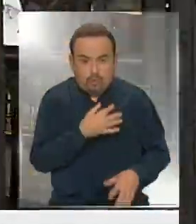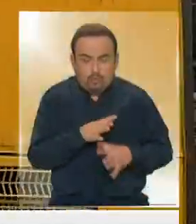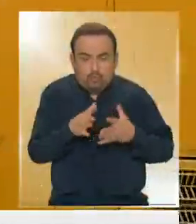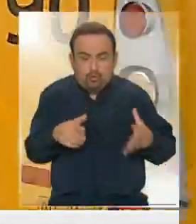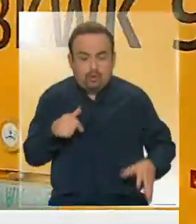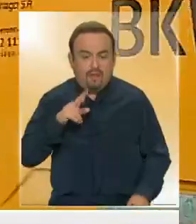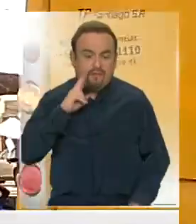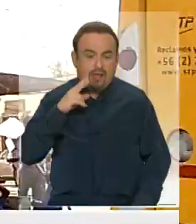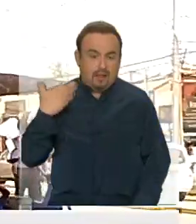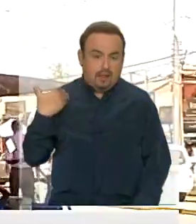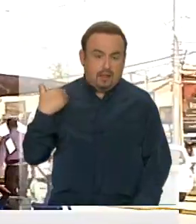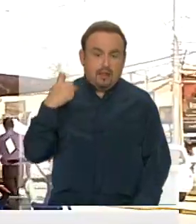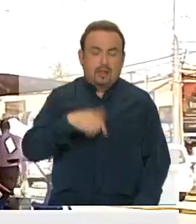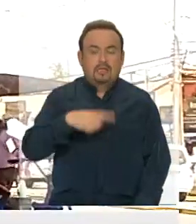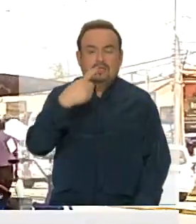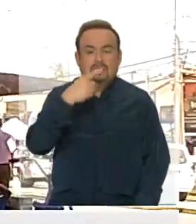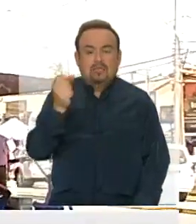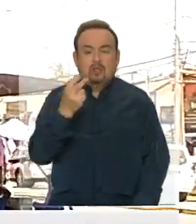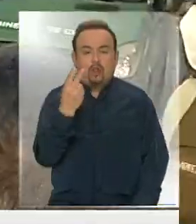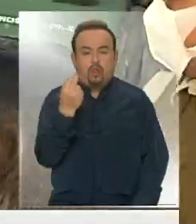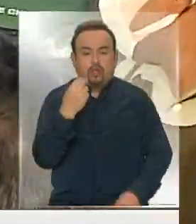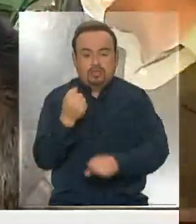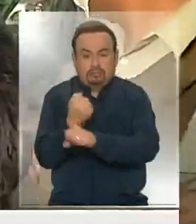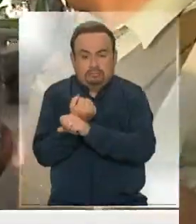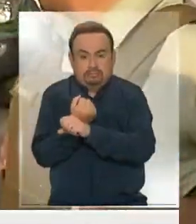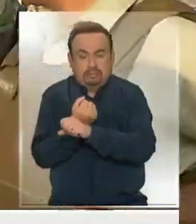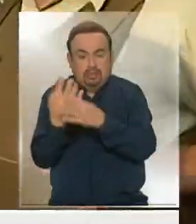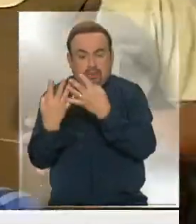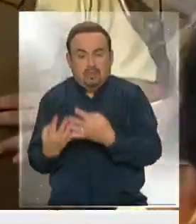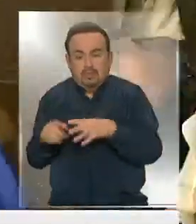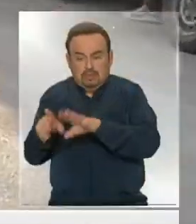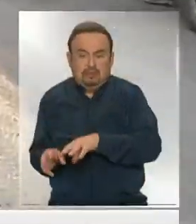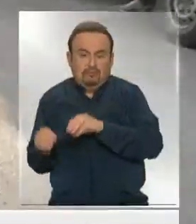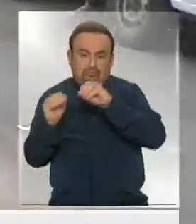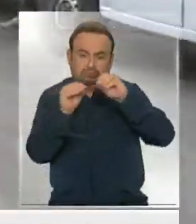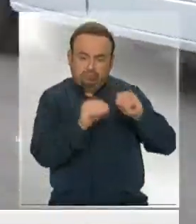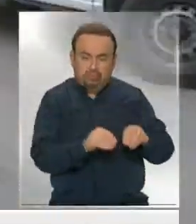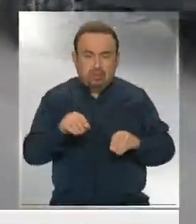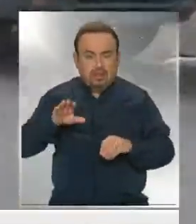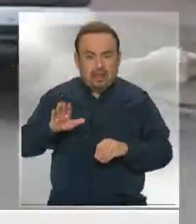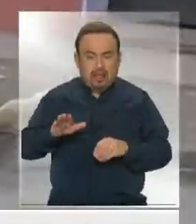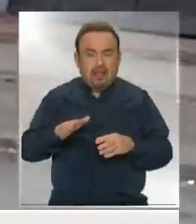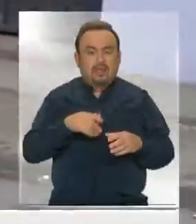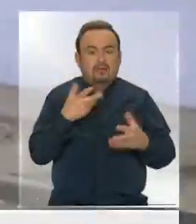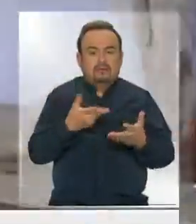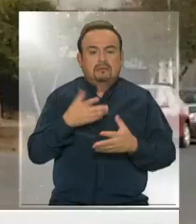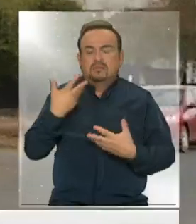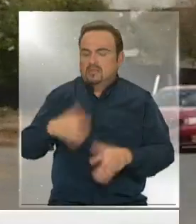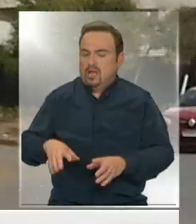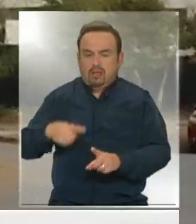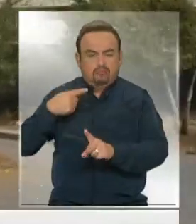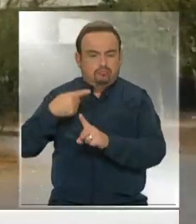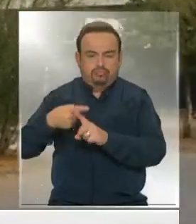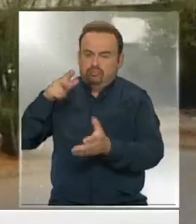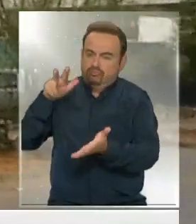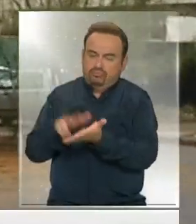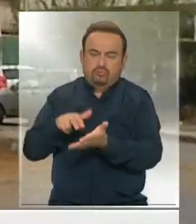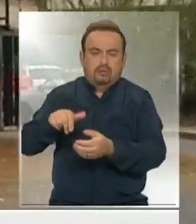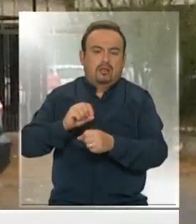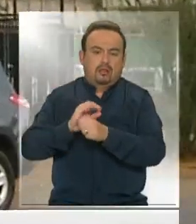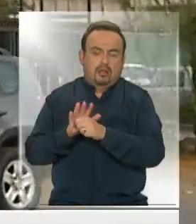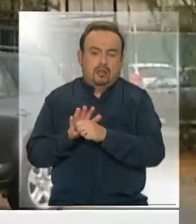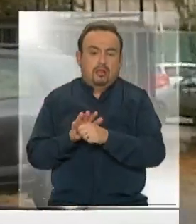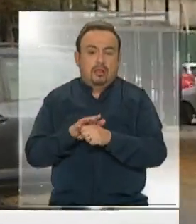El viernes pasado, 112 reos fueron trasladados de la cárcel de esa comuna tras ser confirmados con COVID-19.